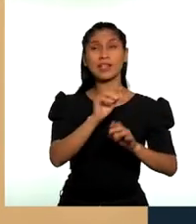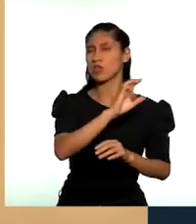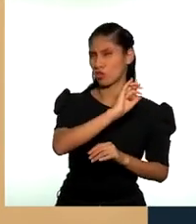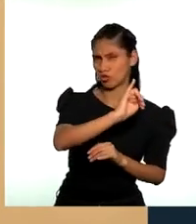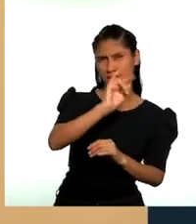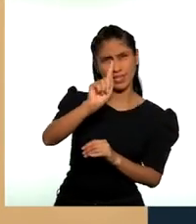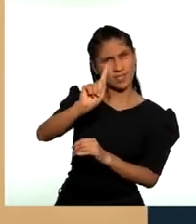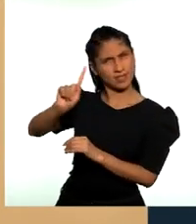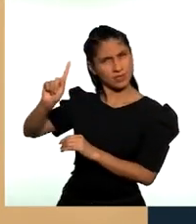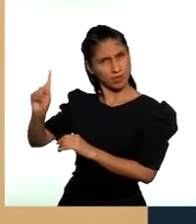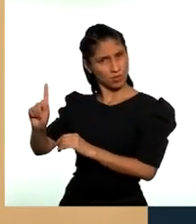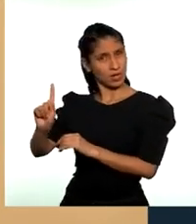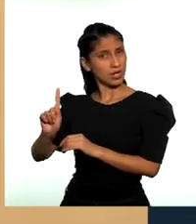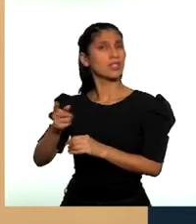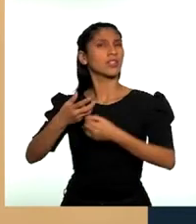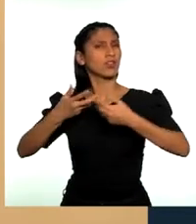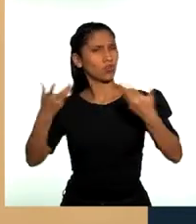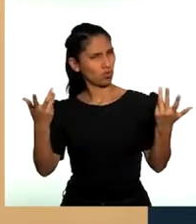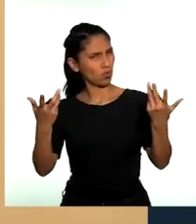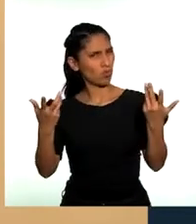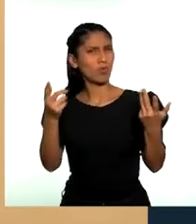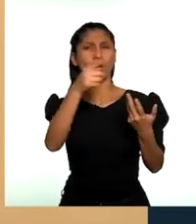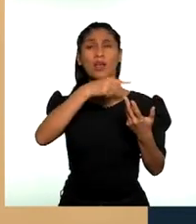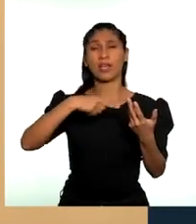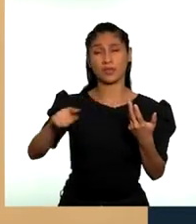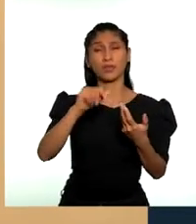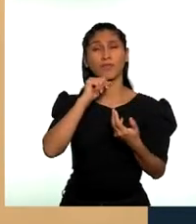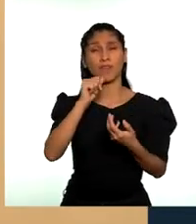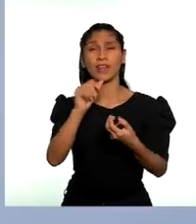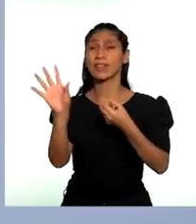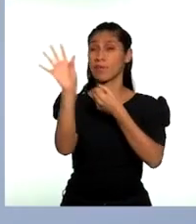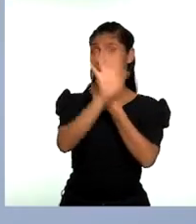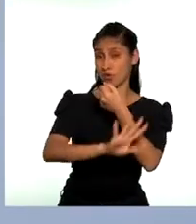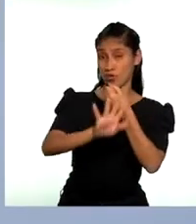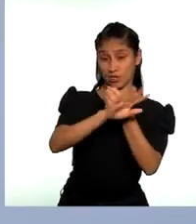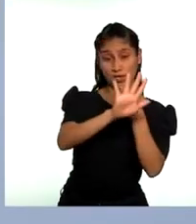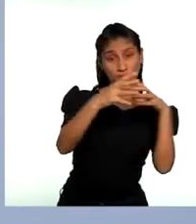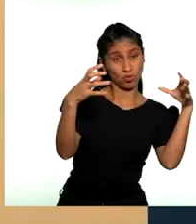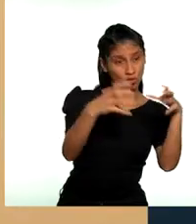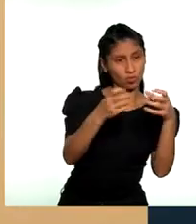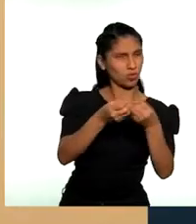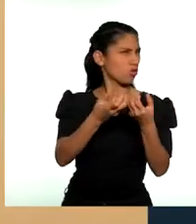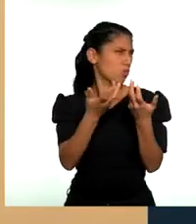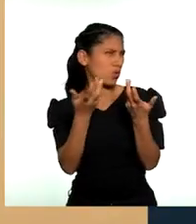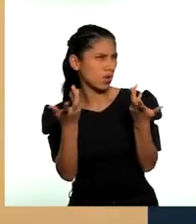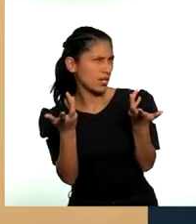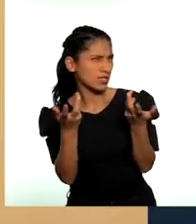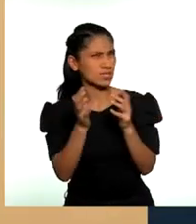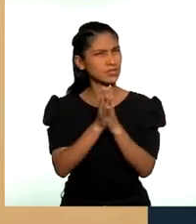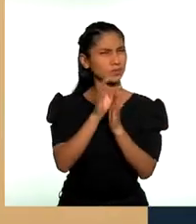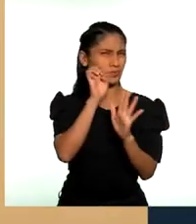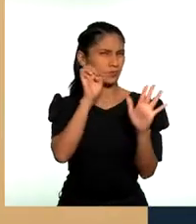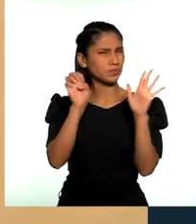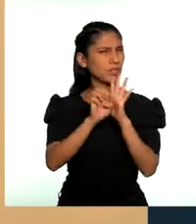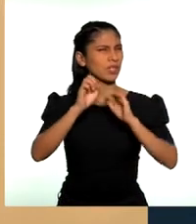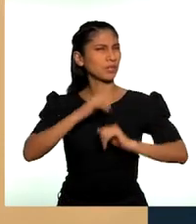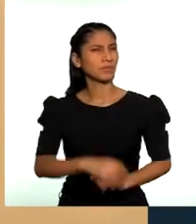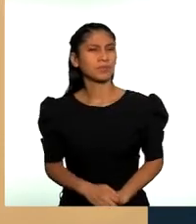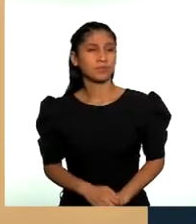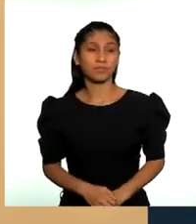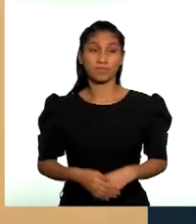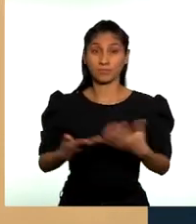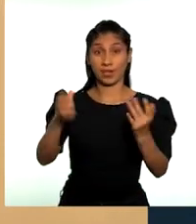son suficientes para proteger a aquel grupo. ¿Cómo cuáles? Por ejemplo, el